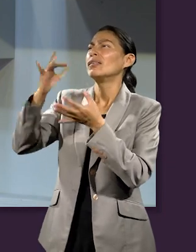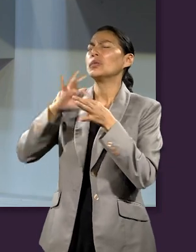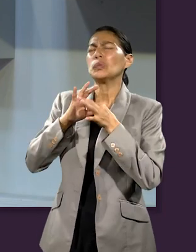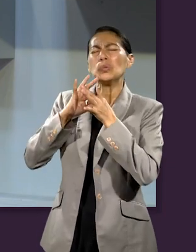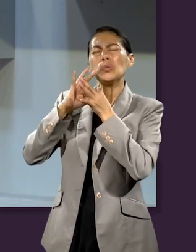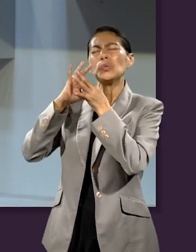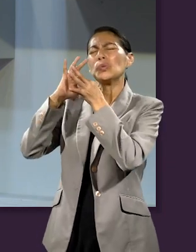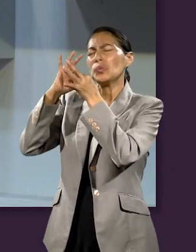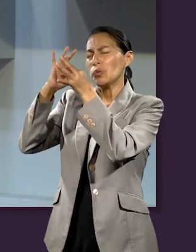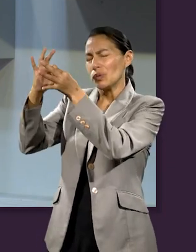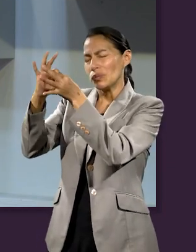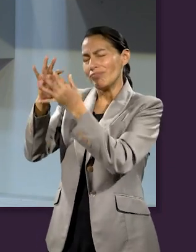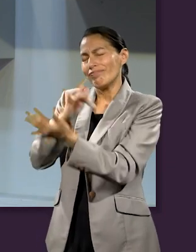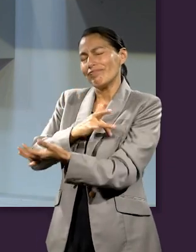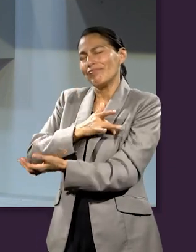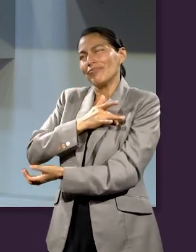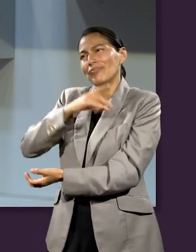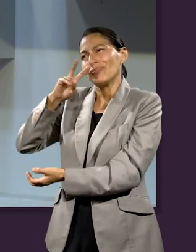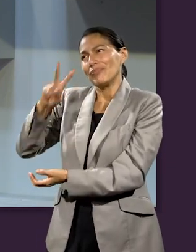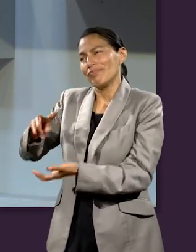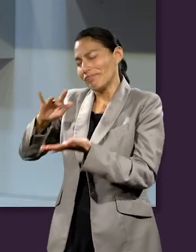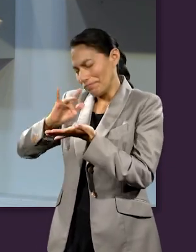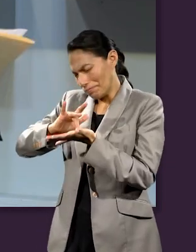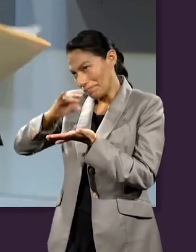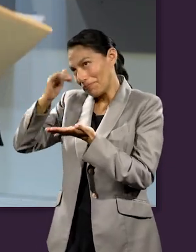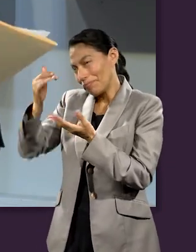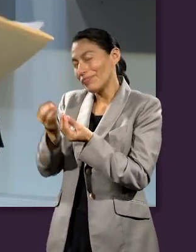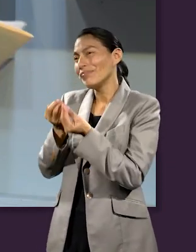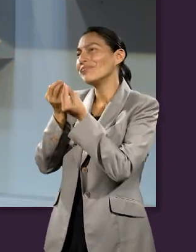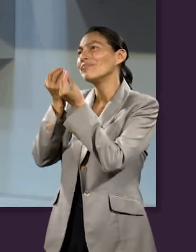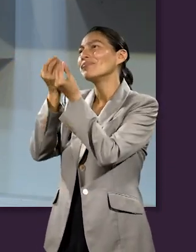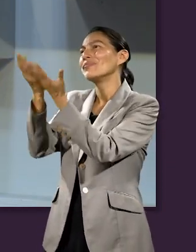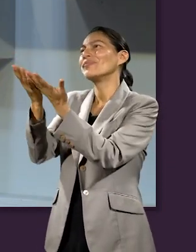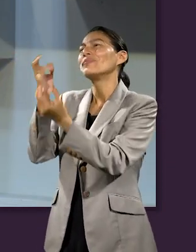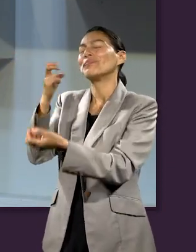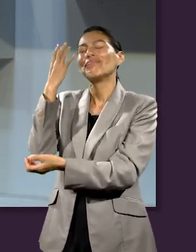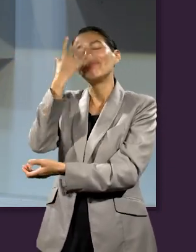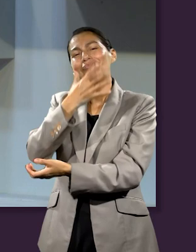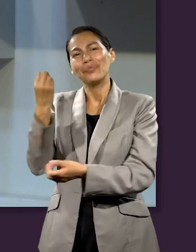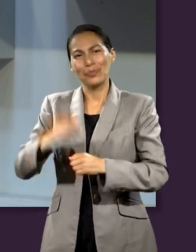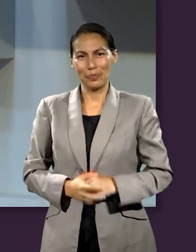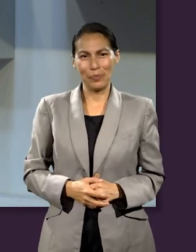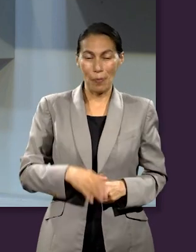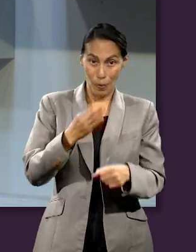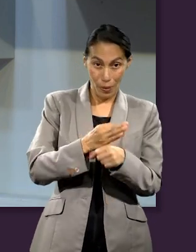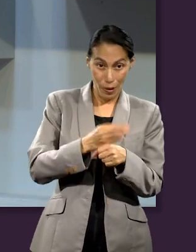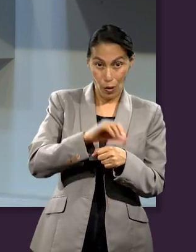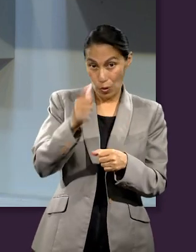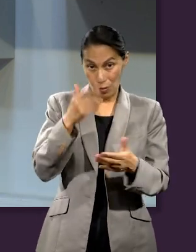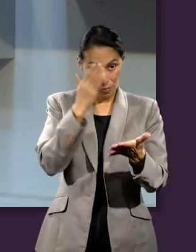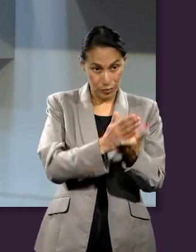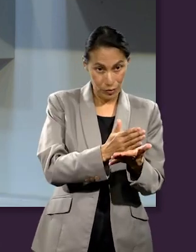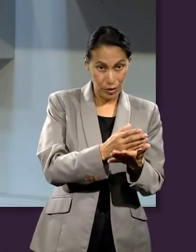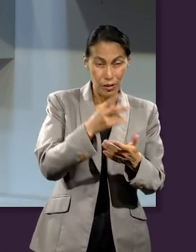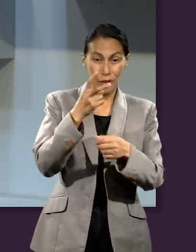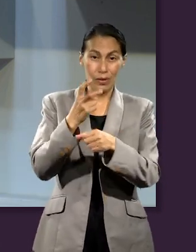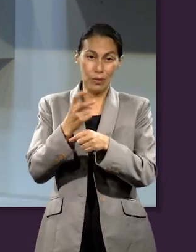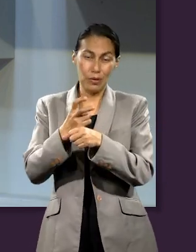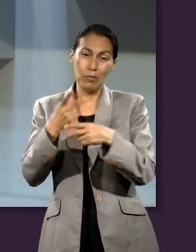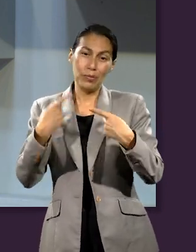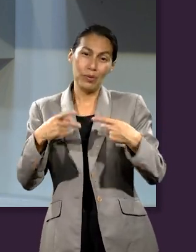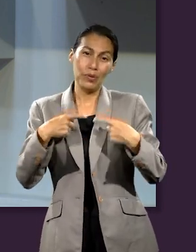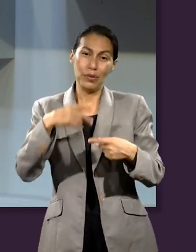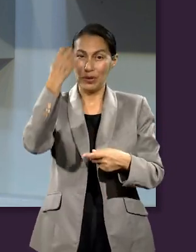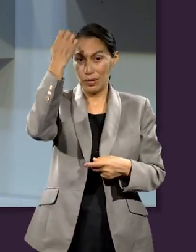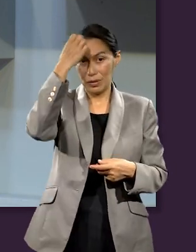gratitud y tenemos la actitud que representa gratitud a Dios. Es tiempo de hacer otro corte e ir con nuestro